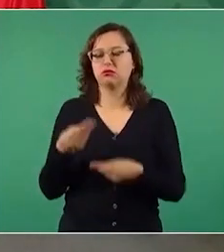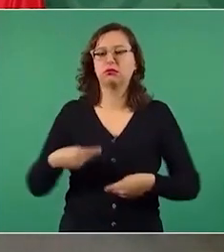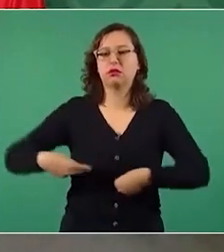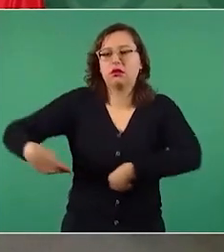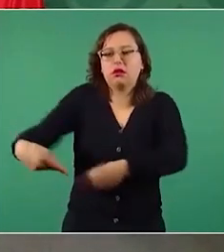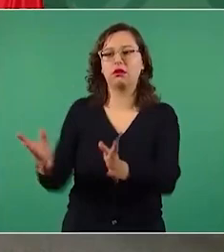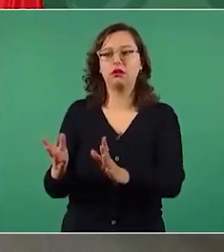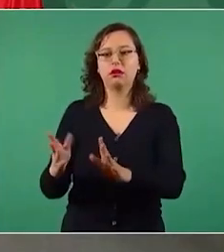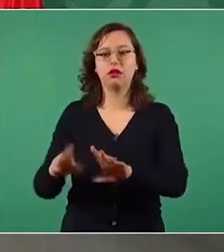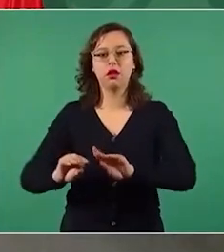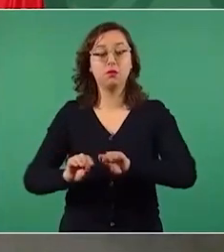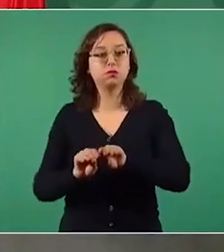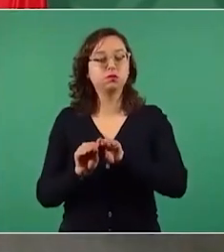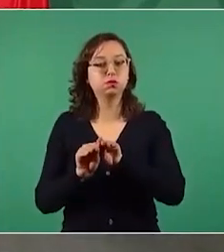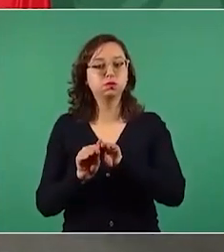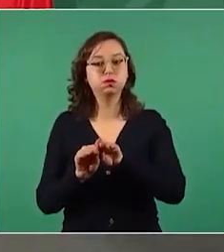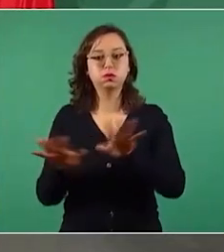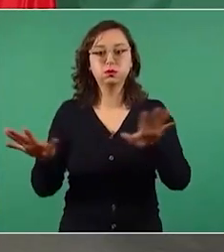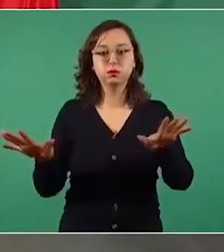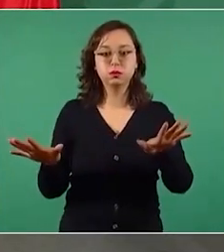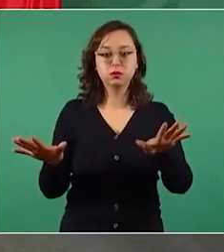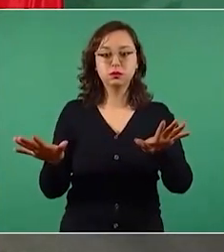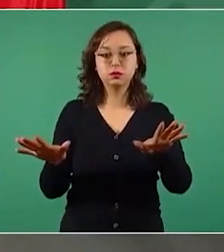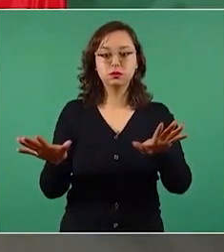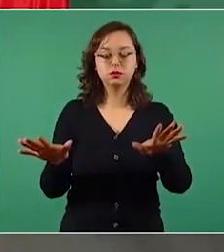en España para